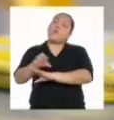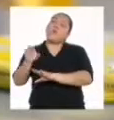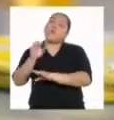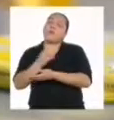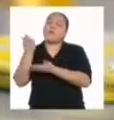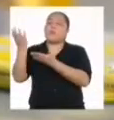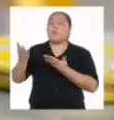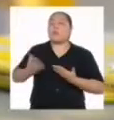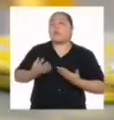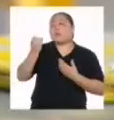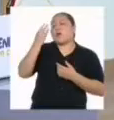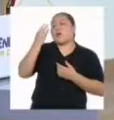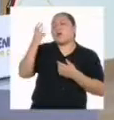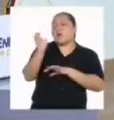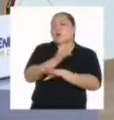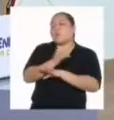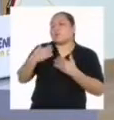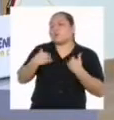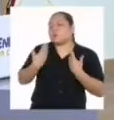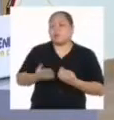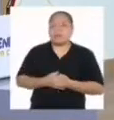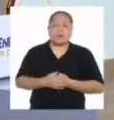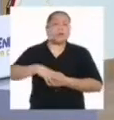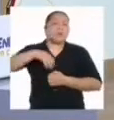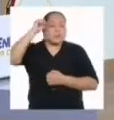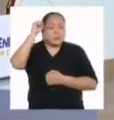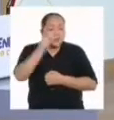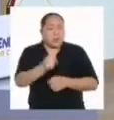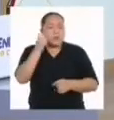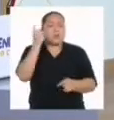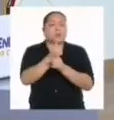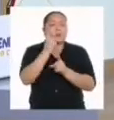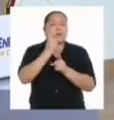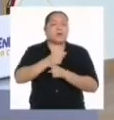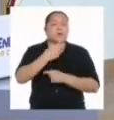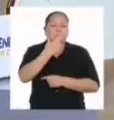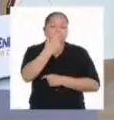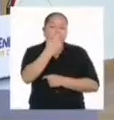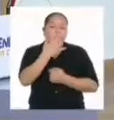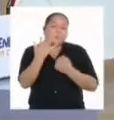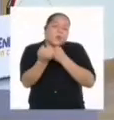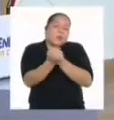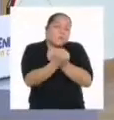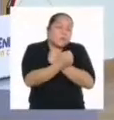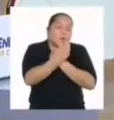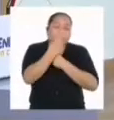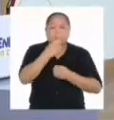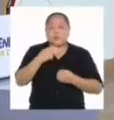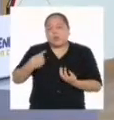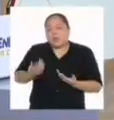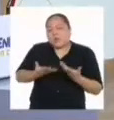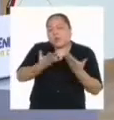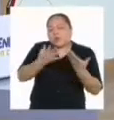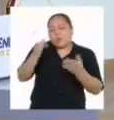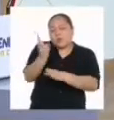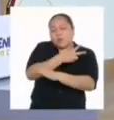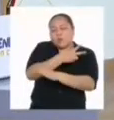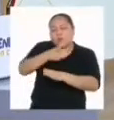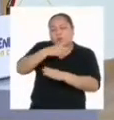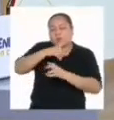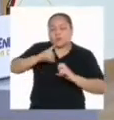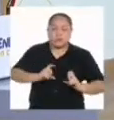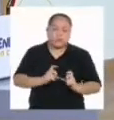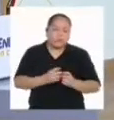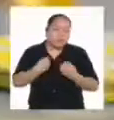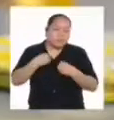me dedicas unos versos Por supuesto tocino Mi amigo porcino Te dedico estos versos que me